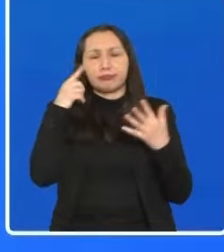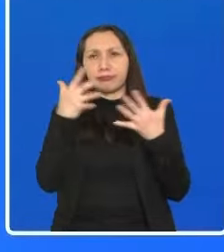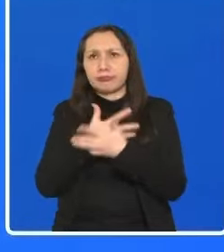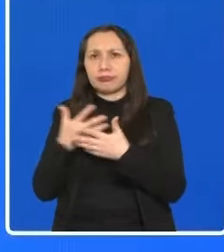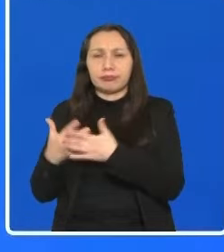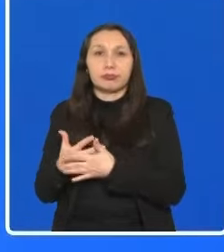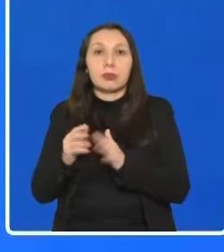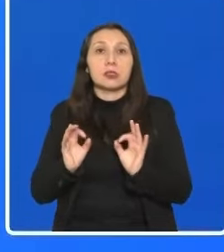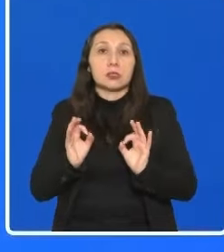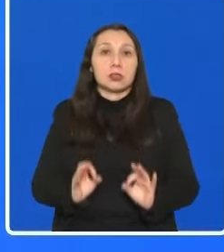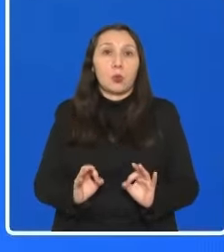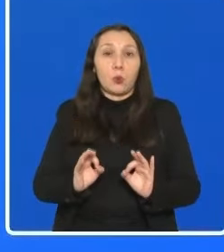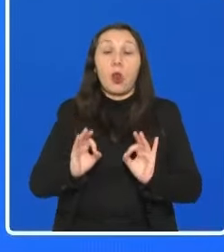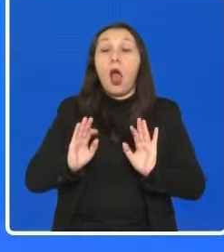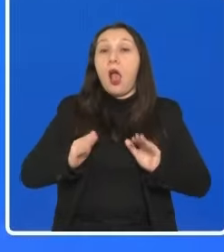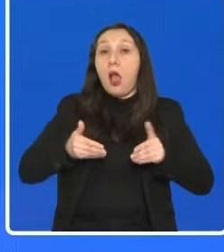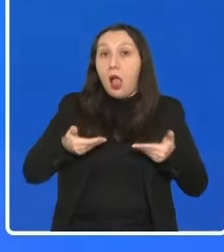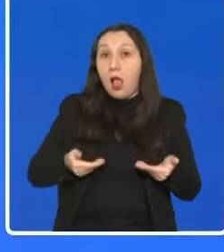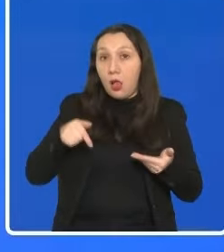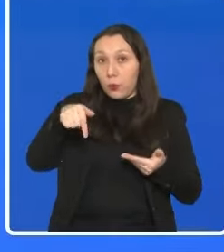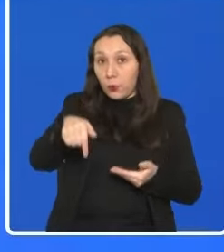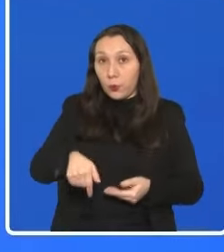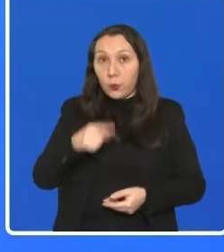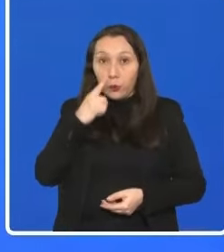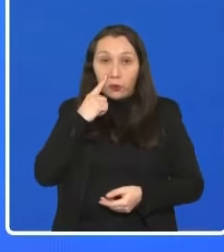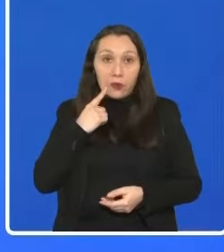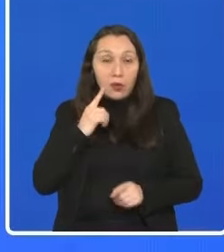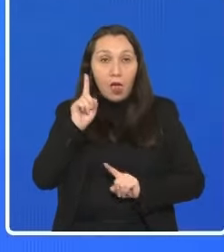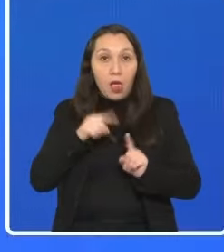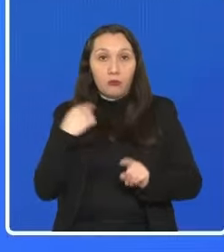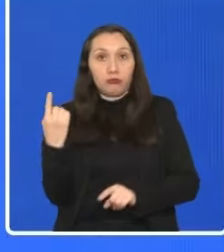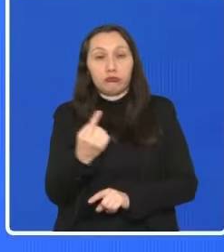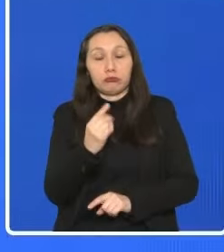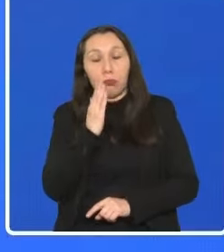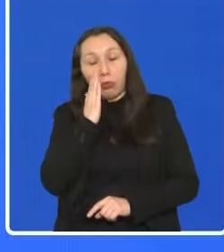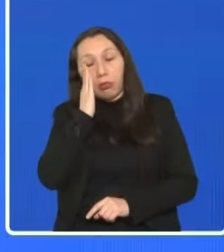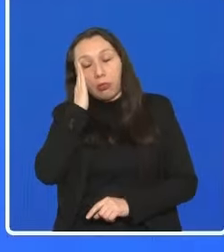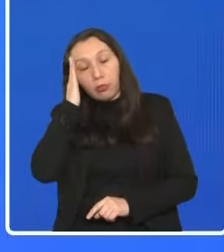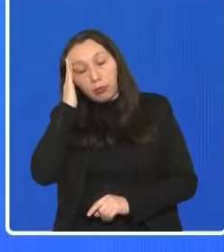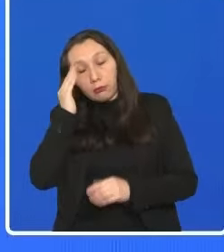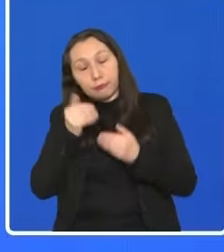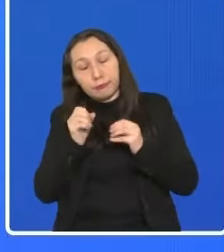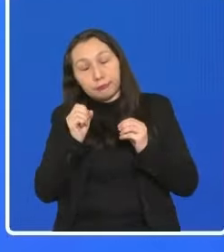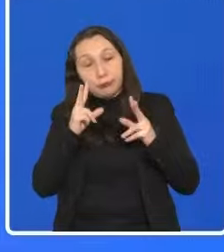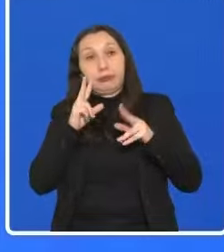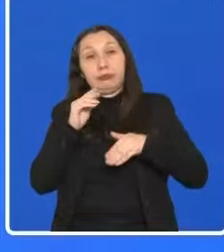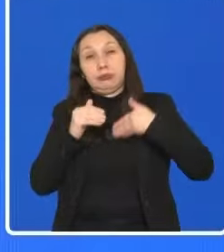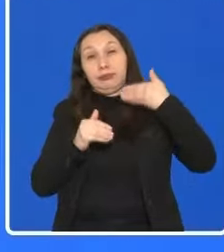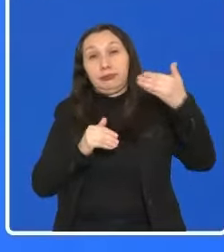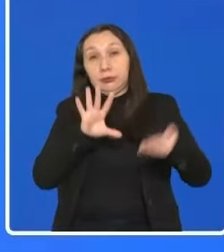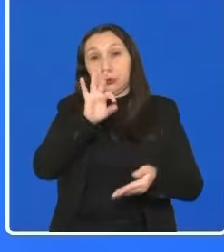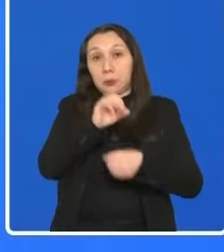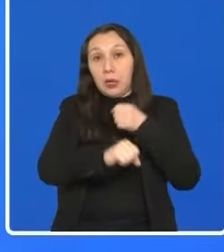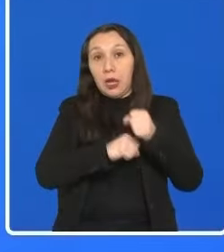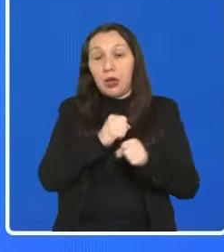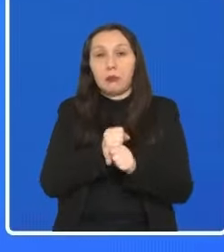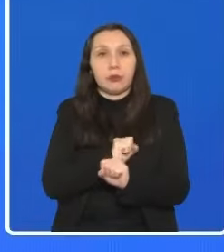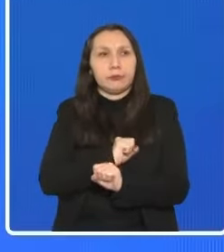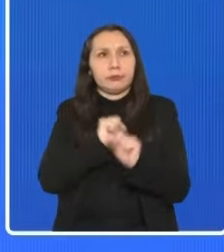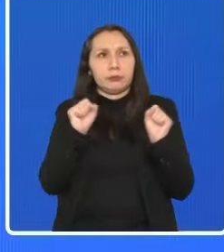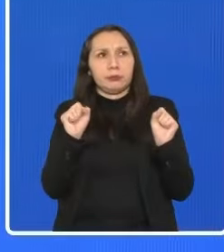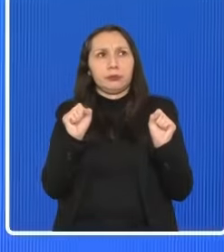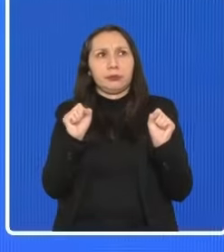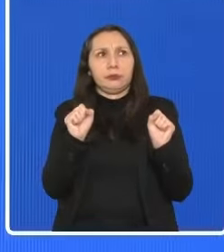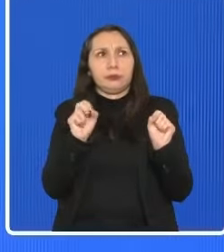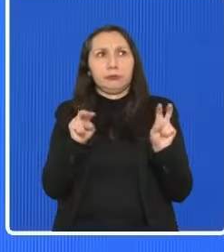Seguramente, si hoy día alguno de nosotros se queda dormido y despierta en 50 años más, no seríamos capaces